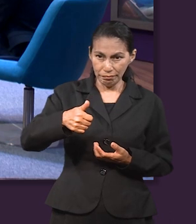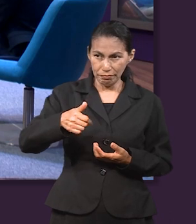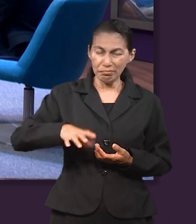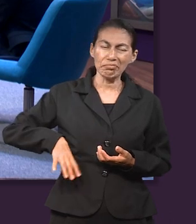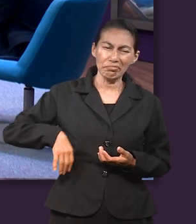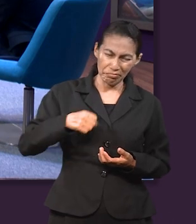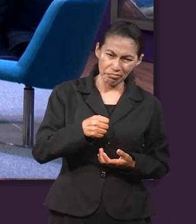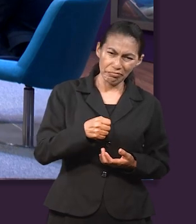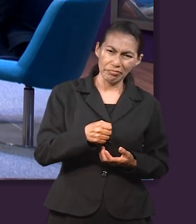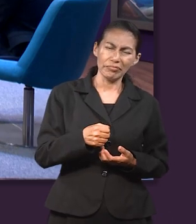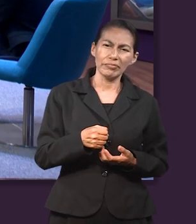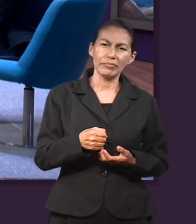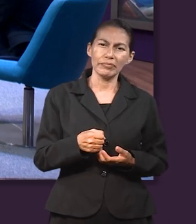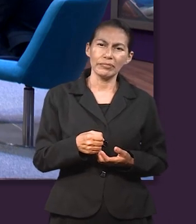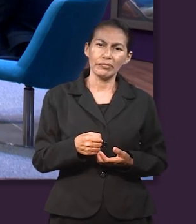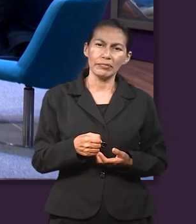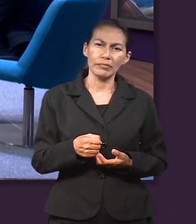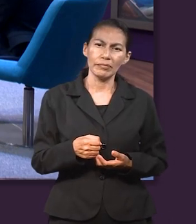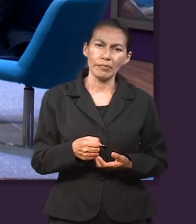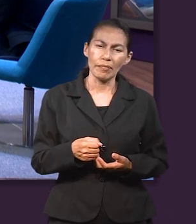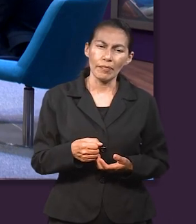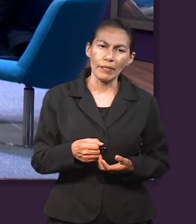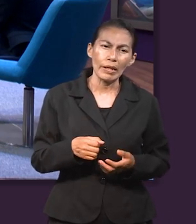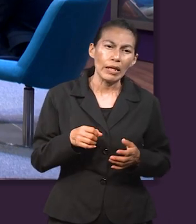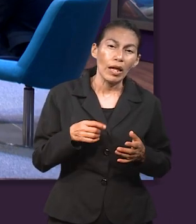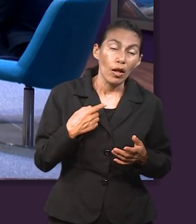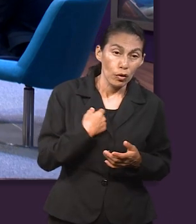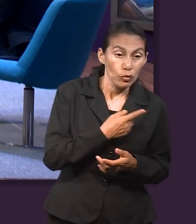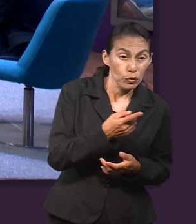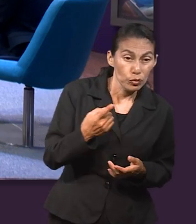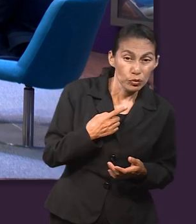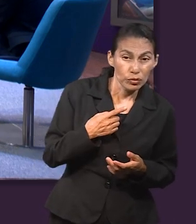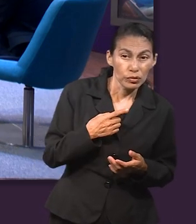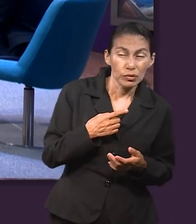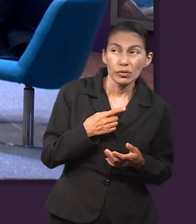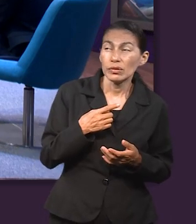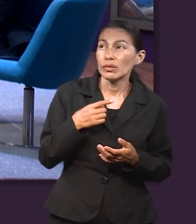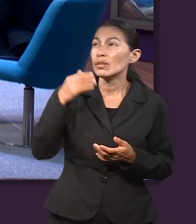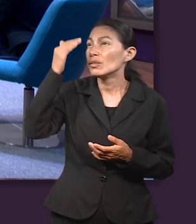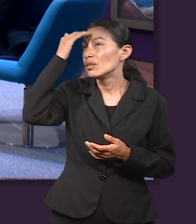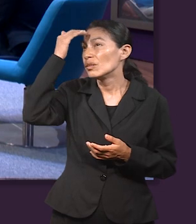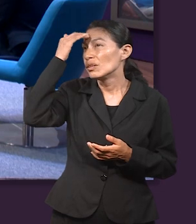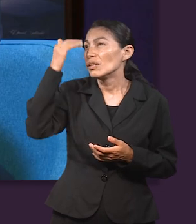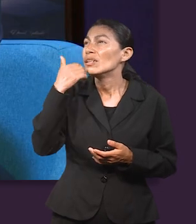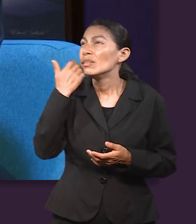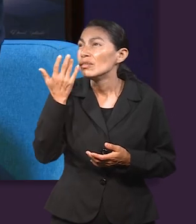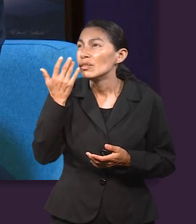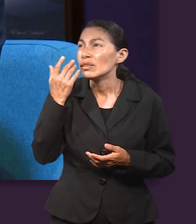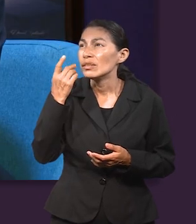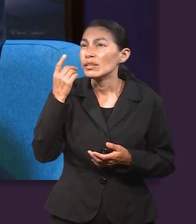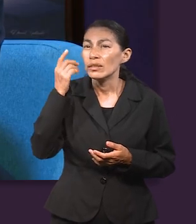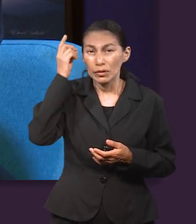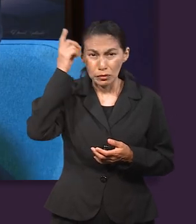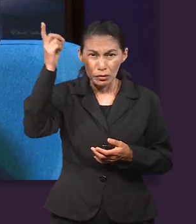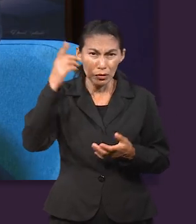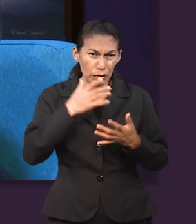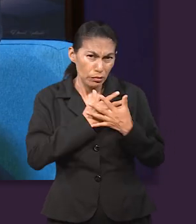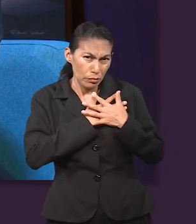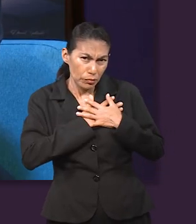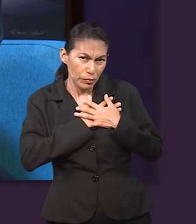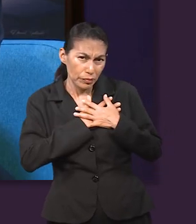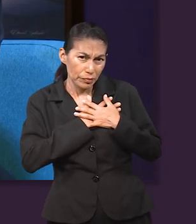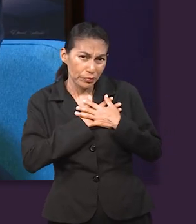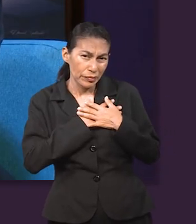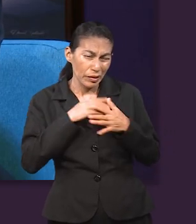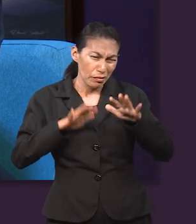por cada uno de nosotros. Entonces, cuando nosotros deseamos conocerlo. Dios es amor.